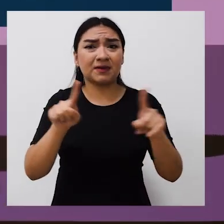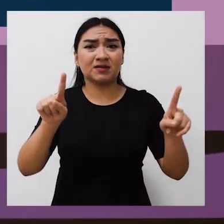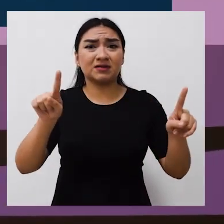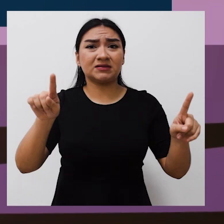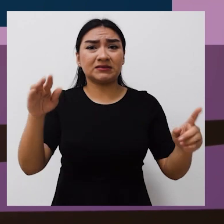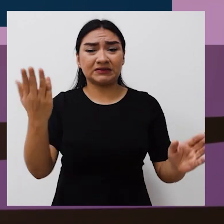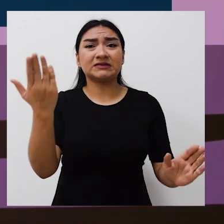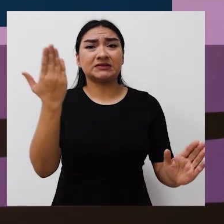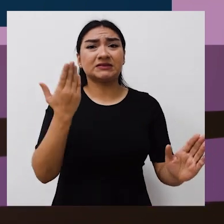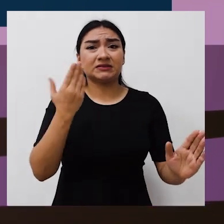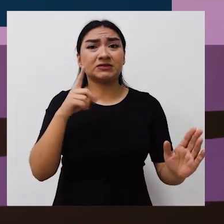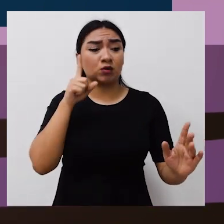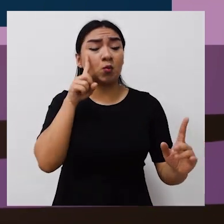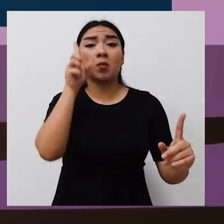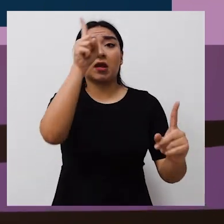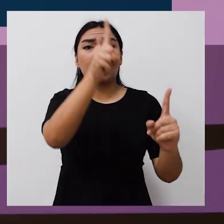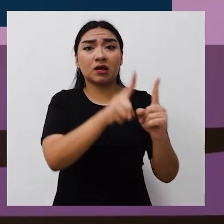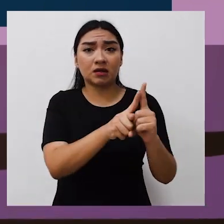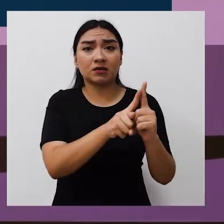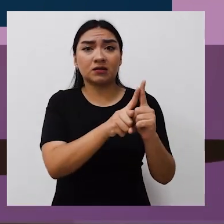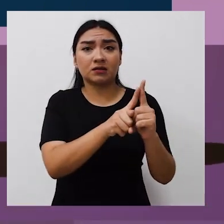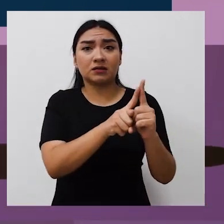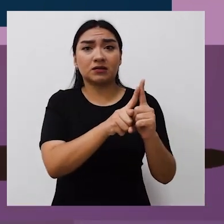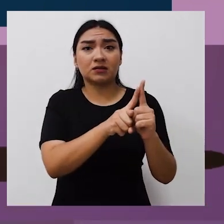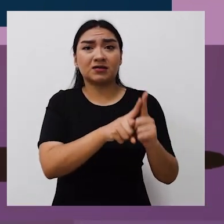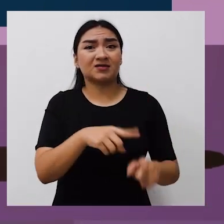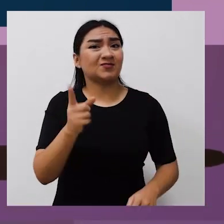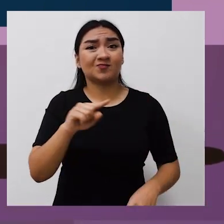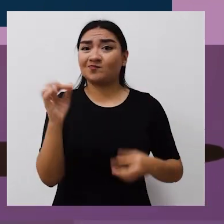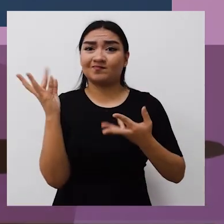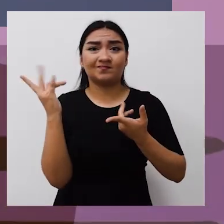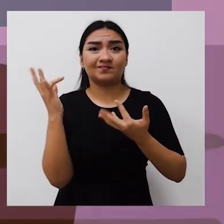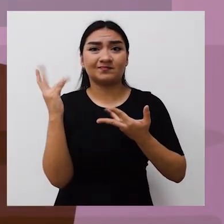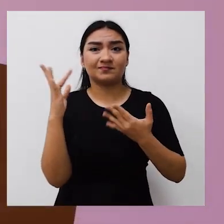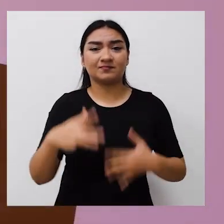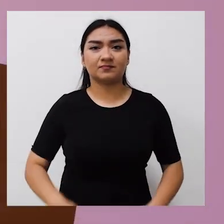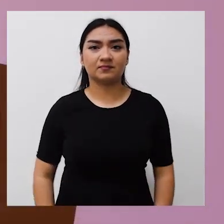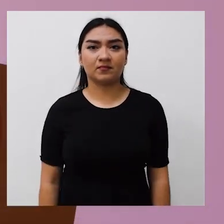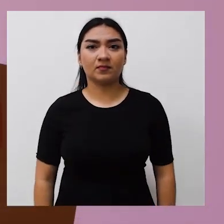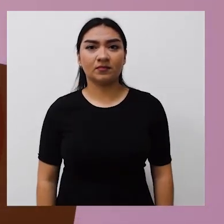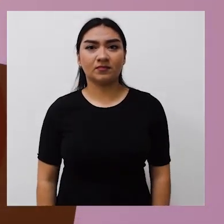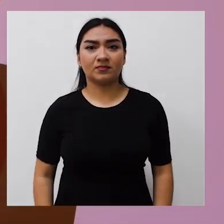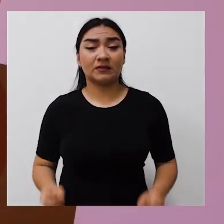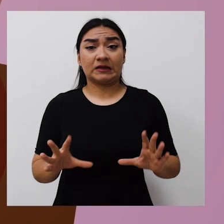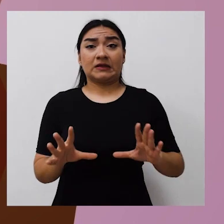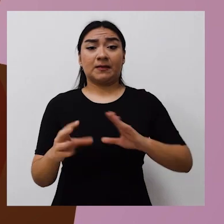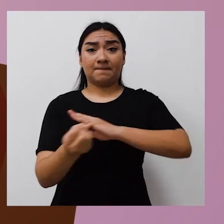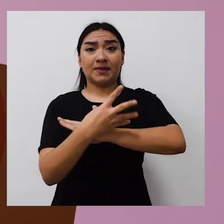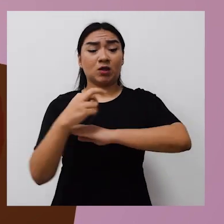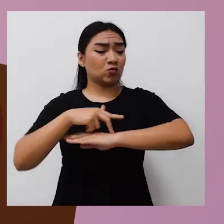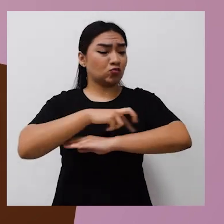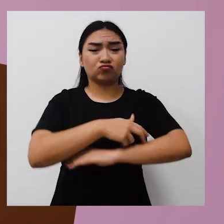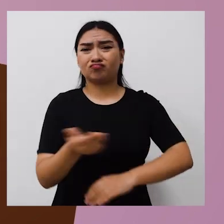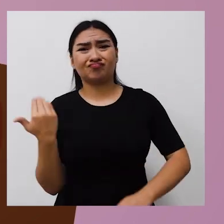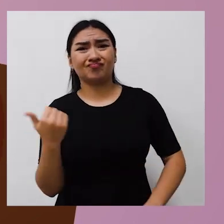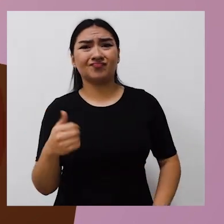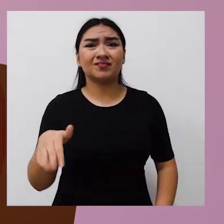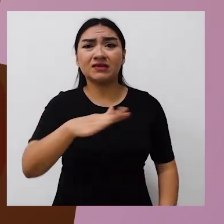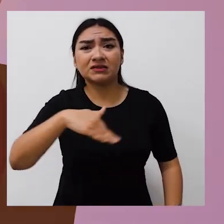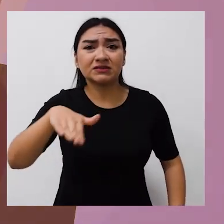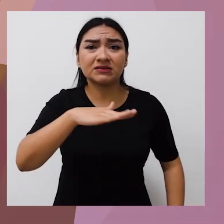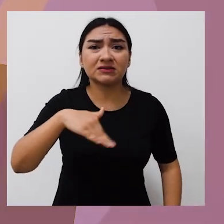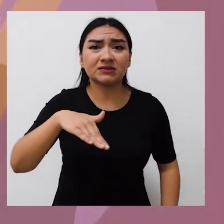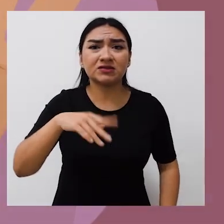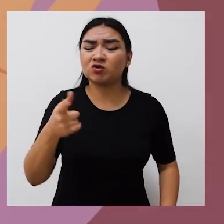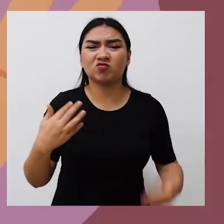pero poco a poco comenzó a acercarse una persona que yo conocía. No me lo esperaba. Me asusté mucho cuando dijo que íbamos a ir a un lugar